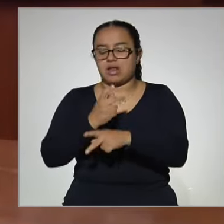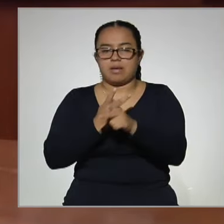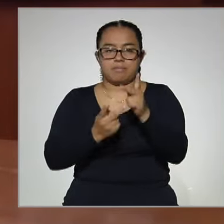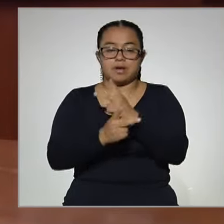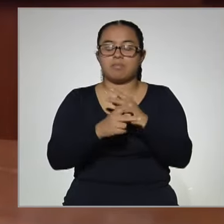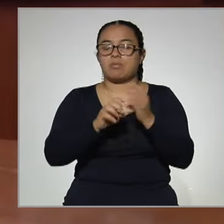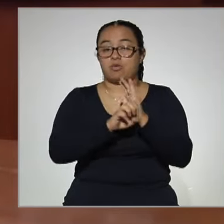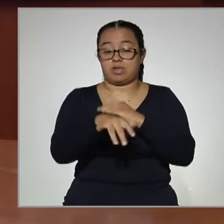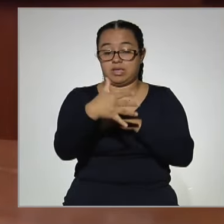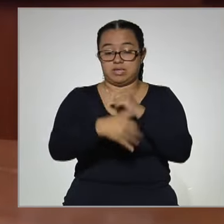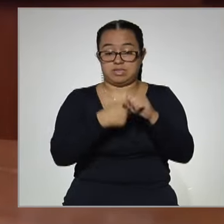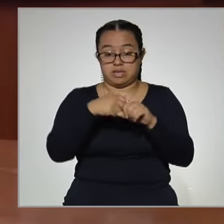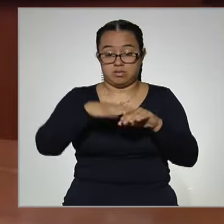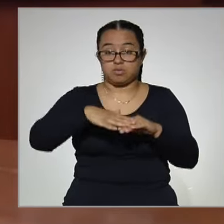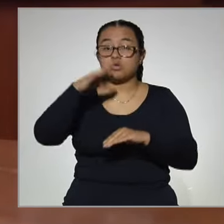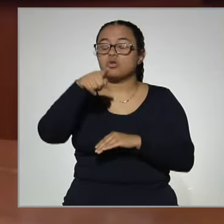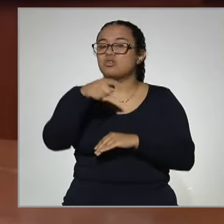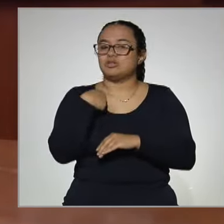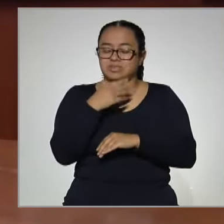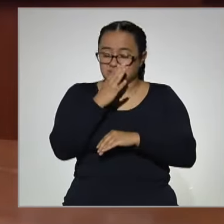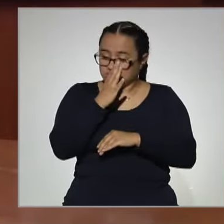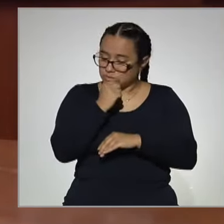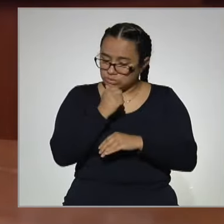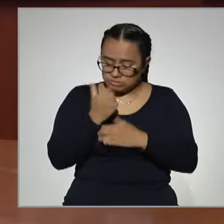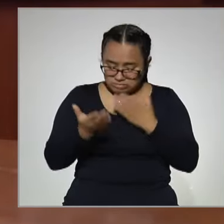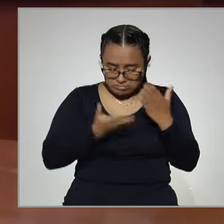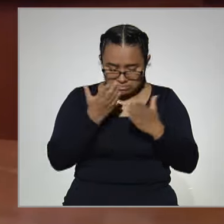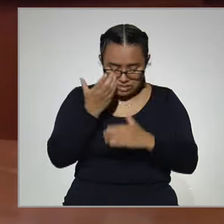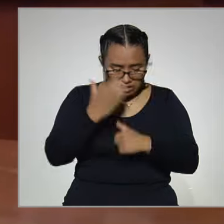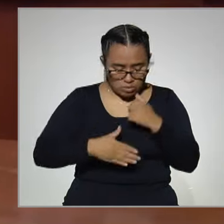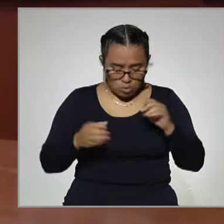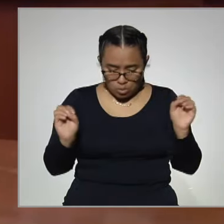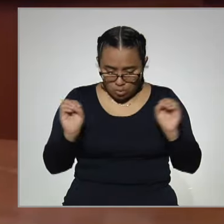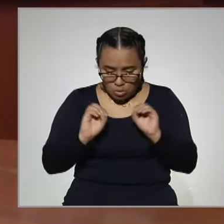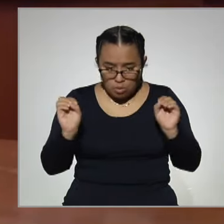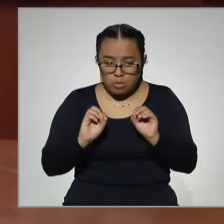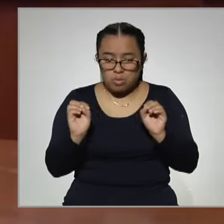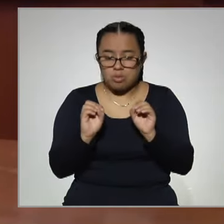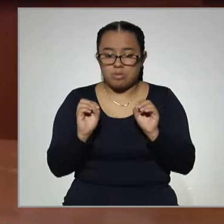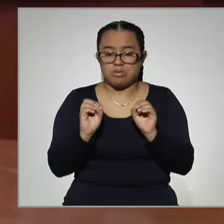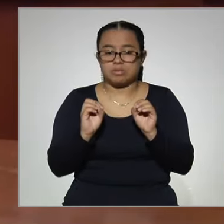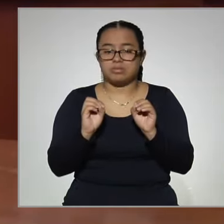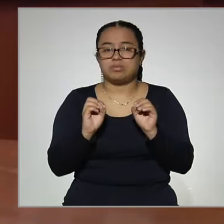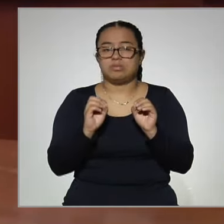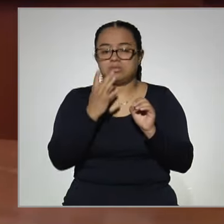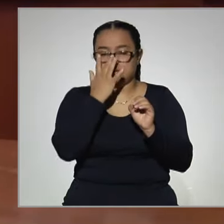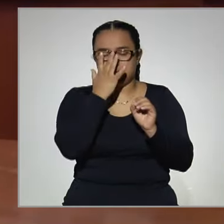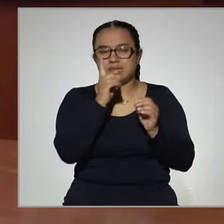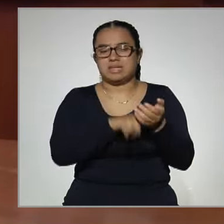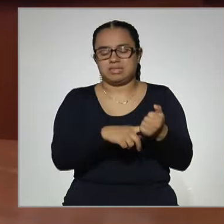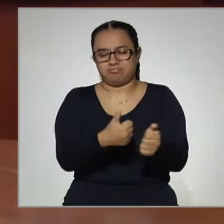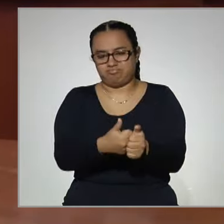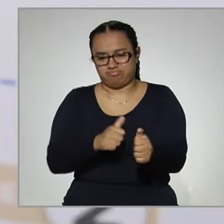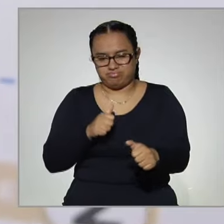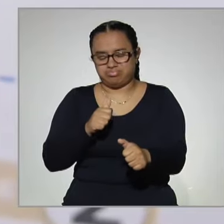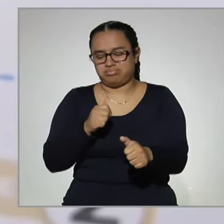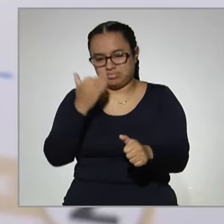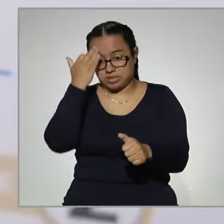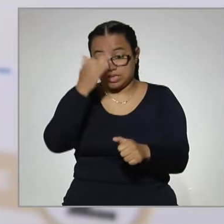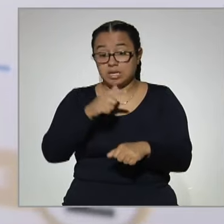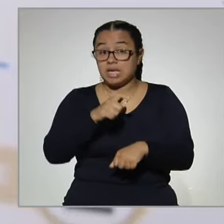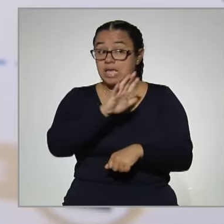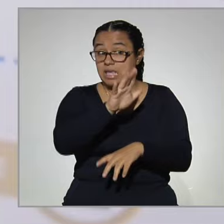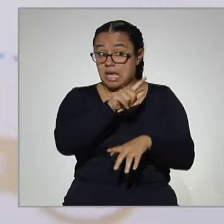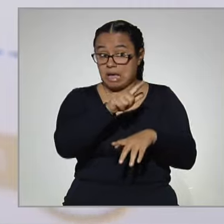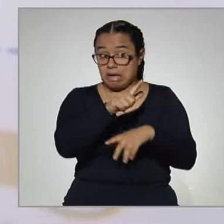que no tuvieron la oportunidad de concluir sus estudios básicos a lo que se le denomina rezago educativo. Pues, una vez que cumplen